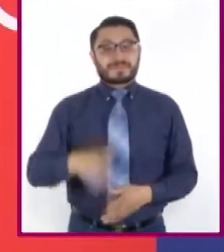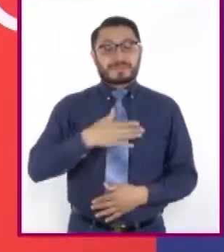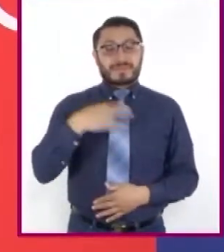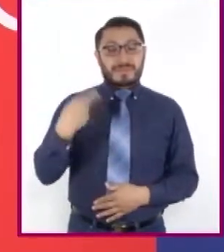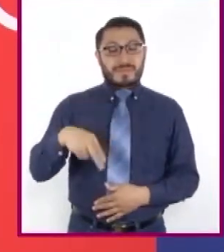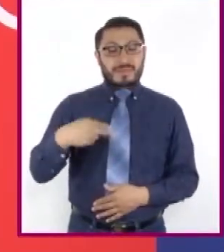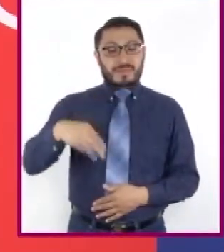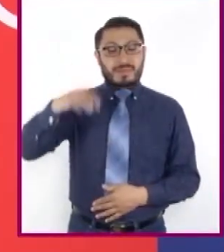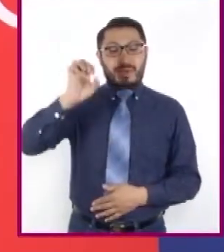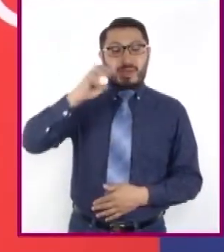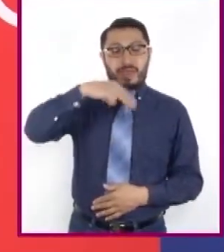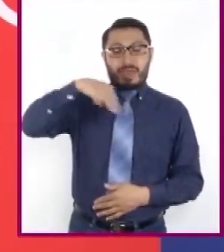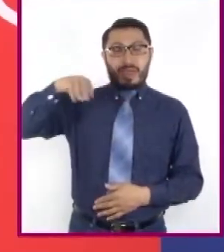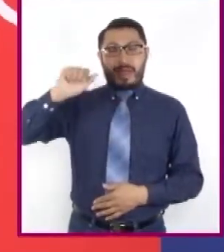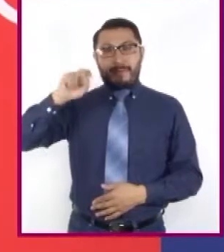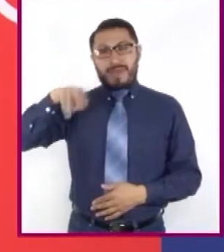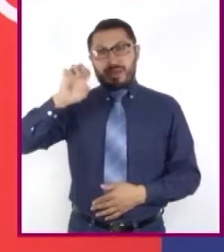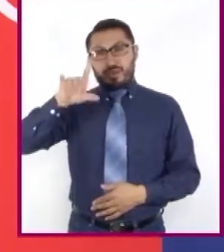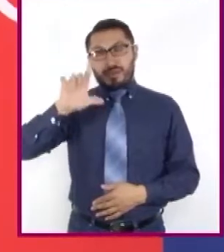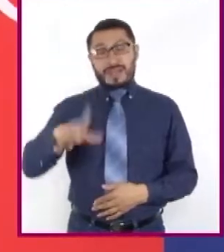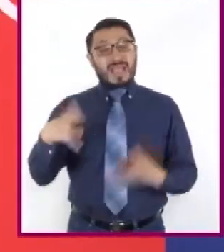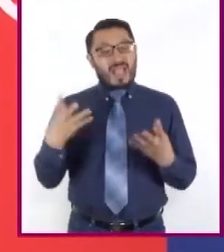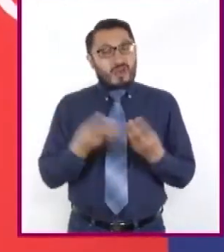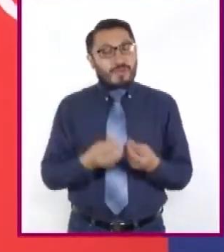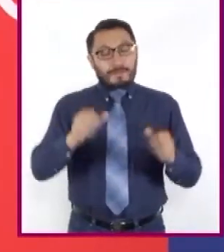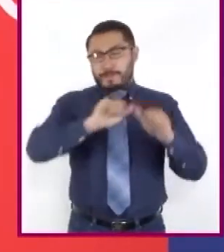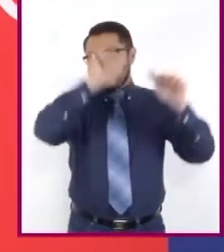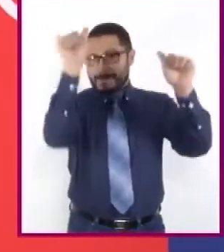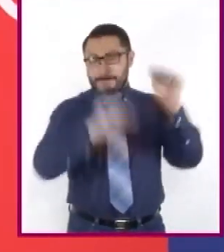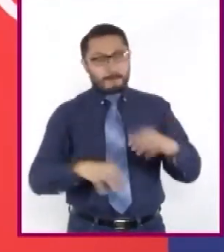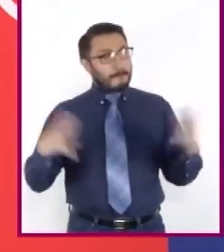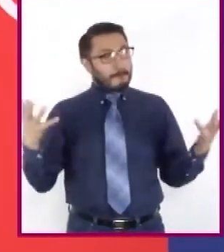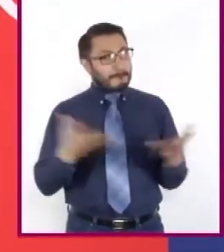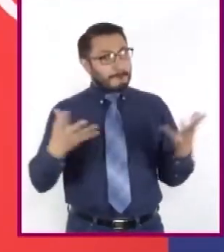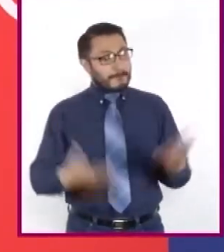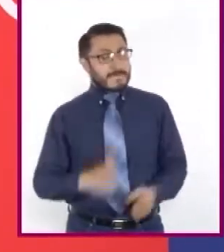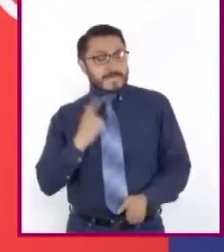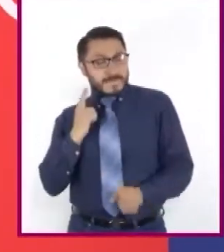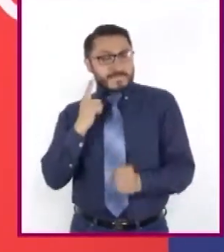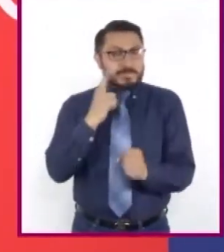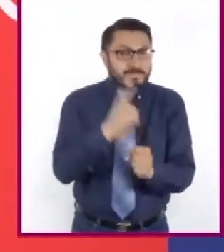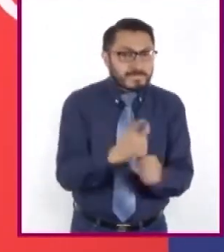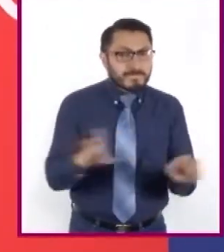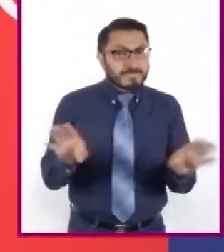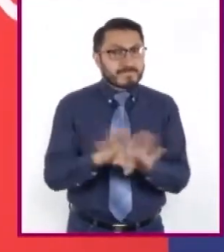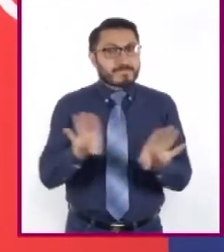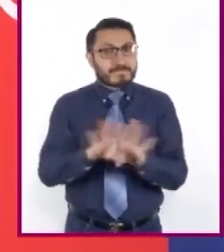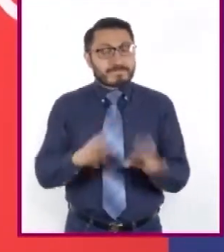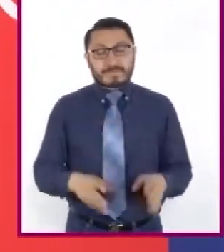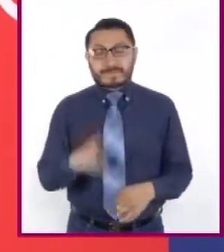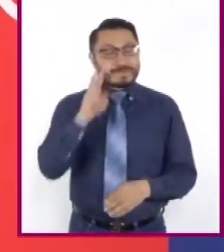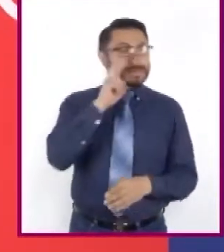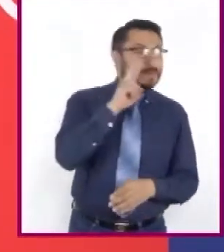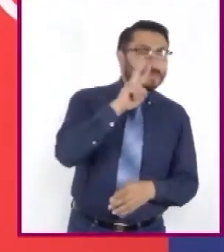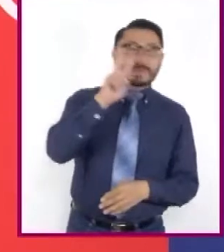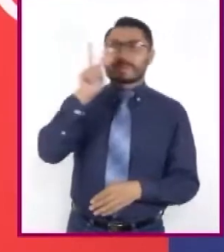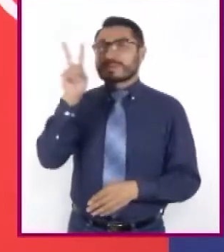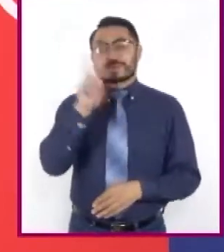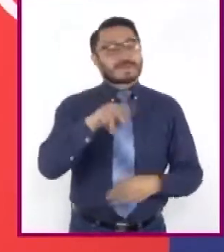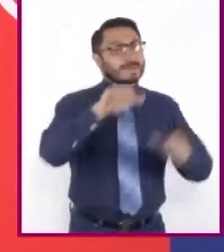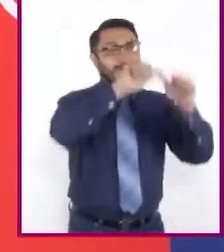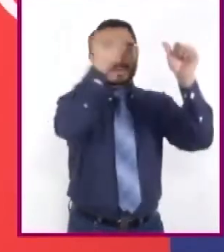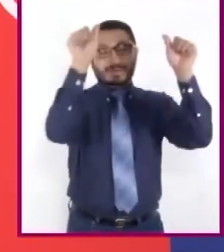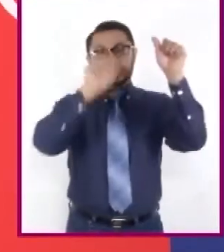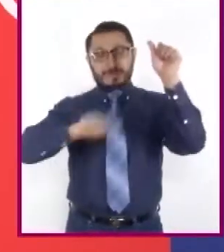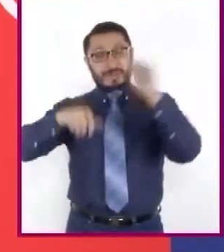Barranco. Juntos abriremos la ventana de las artes para descubrir cómo percibimos las creaciones artísticas de otros